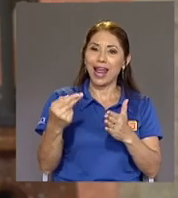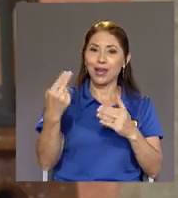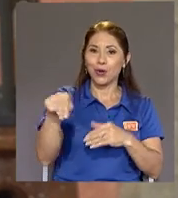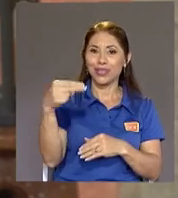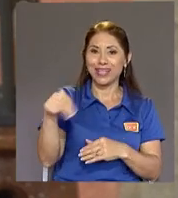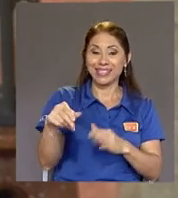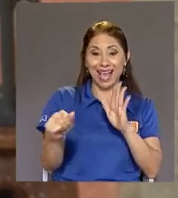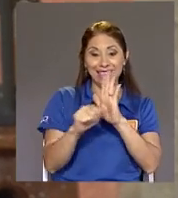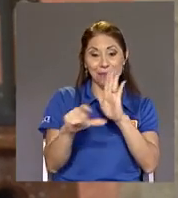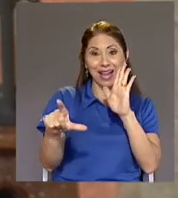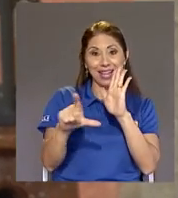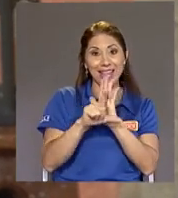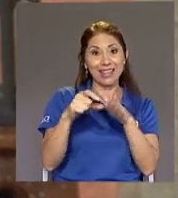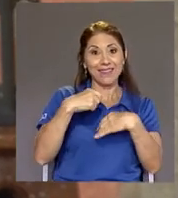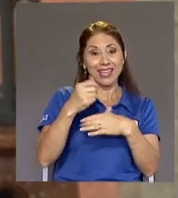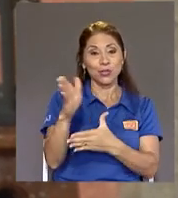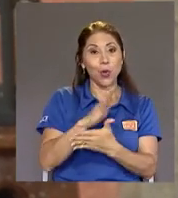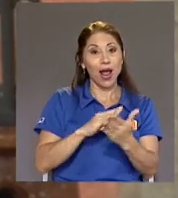Positivo